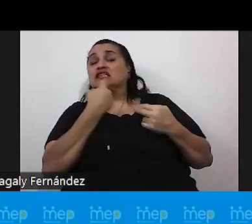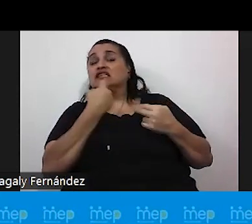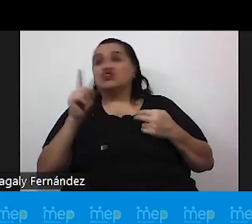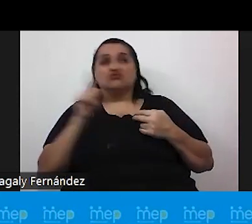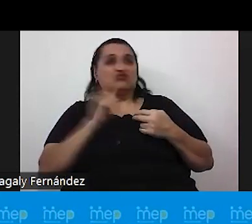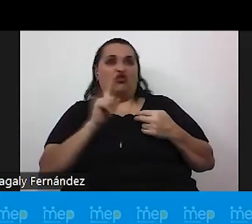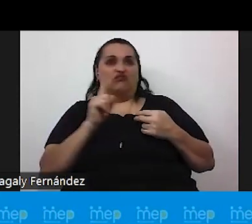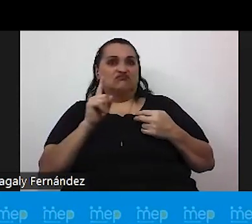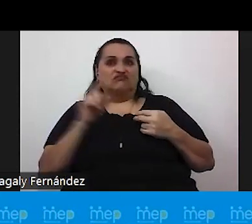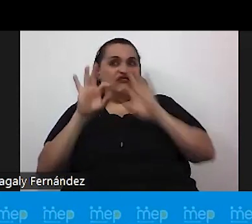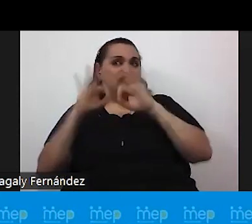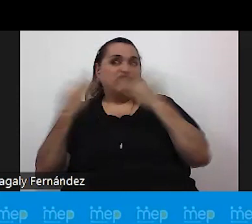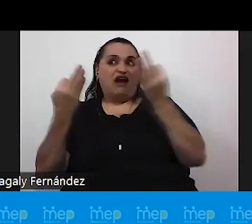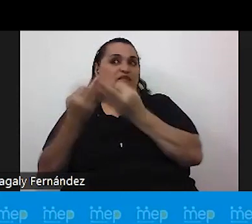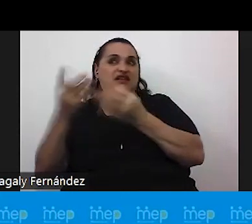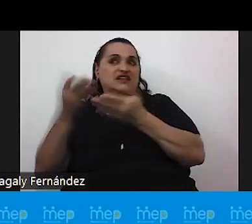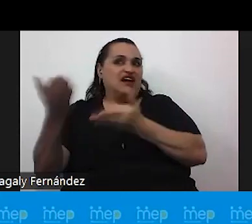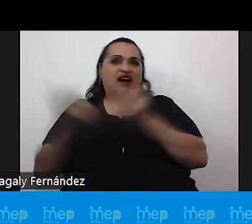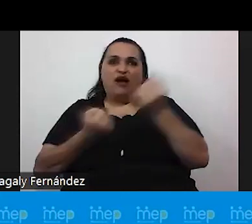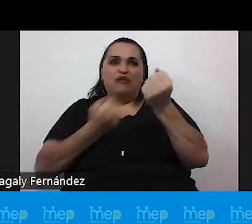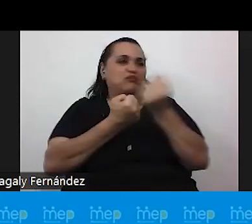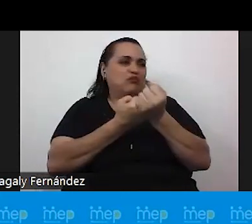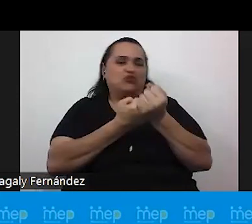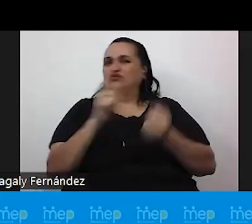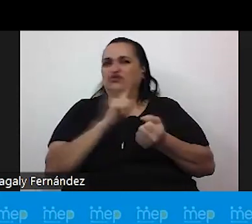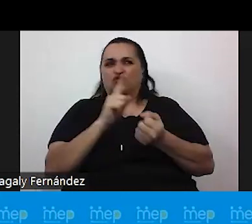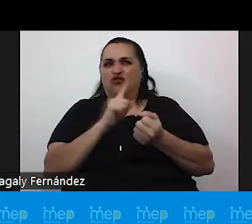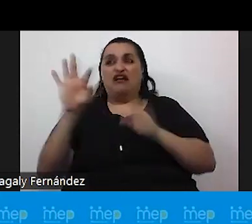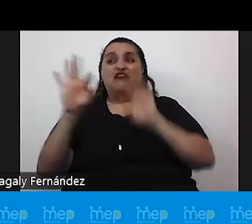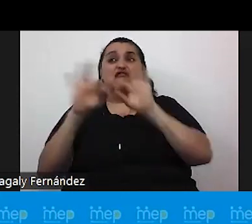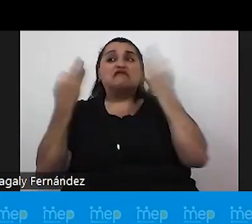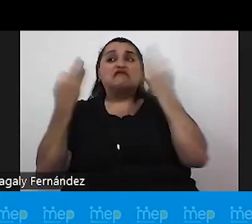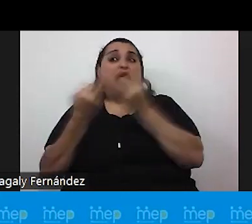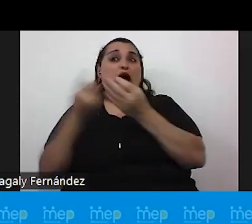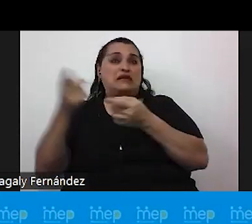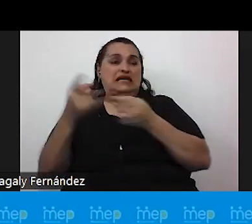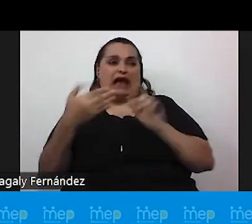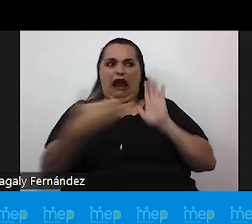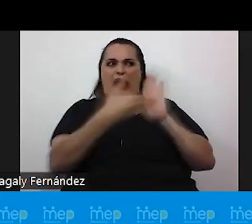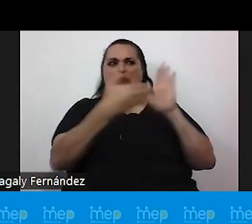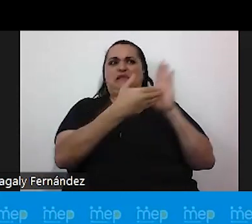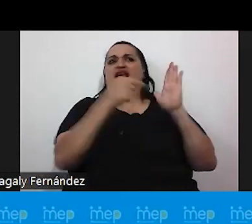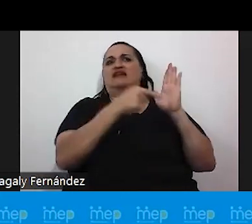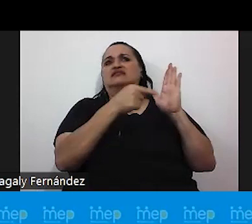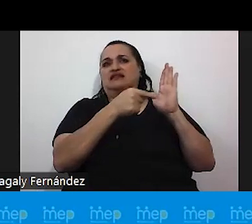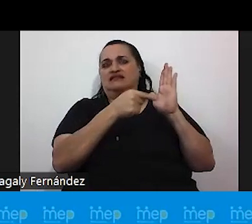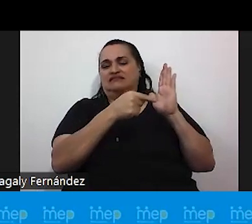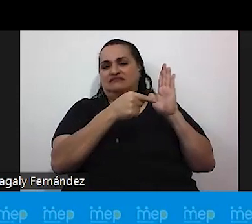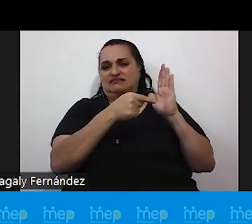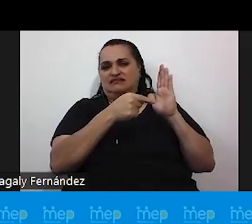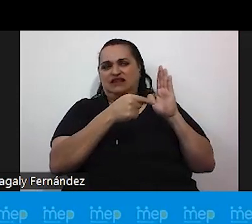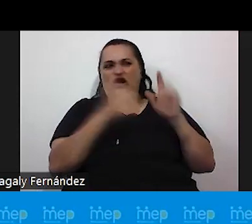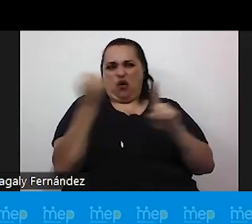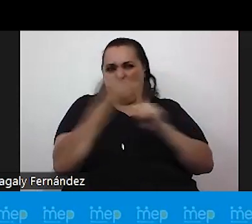familia no cuenta con el apoyo o que más bien está amenazada o amenazado inclusive de una